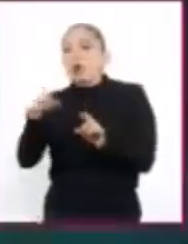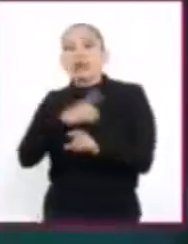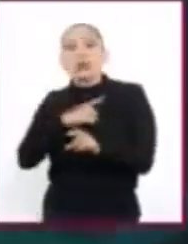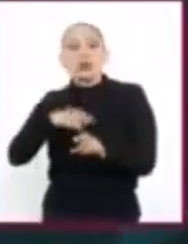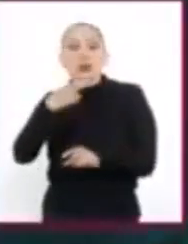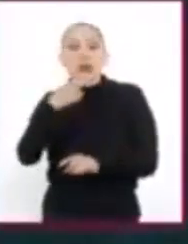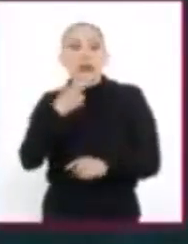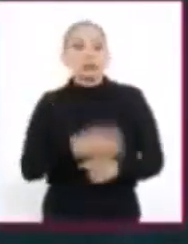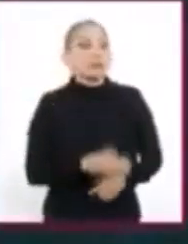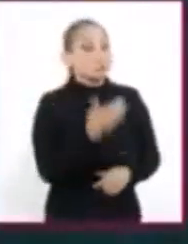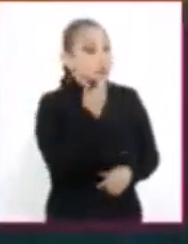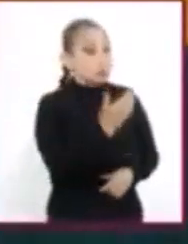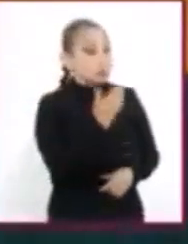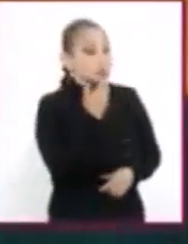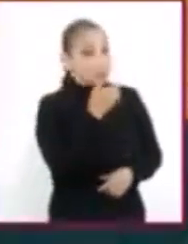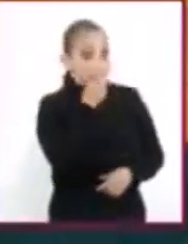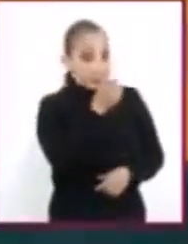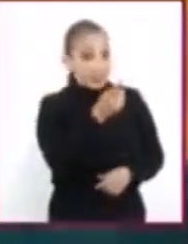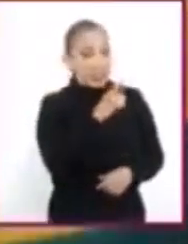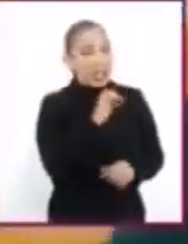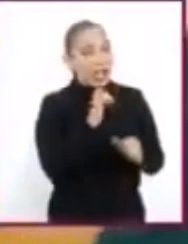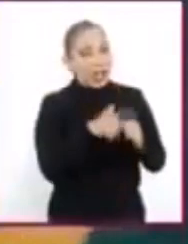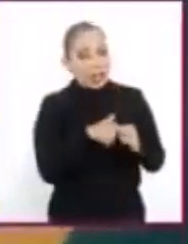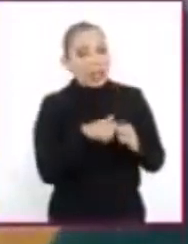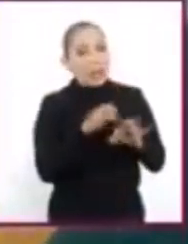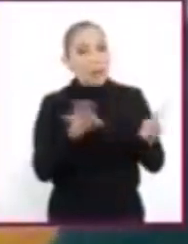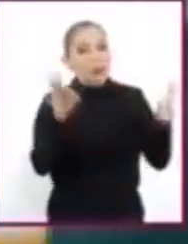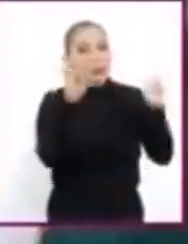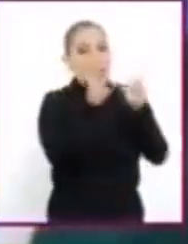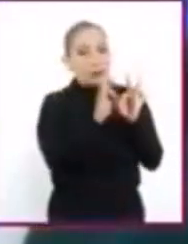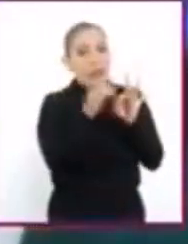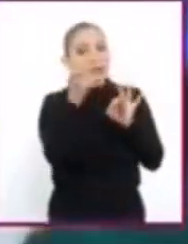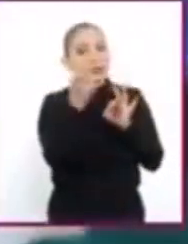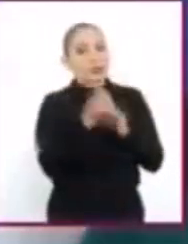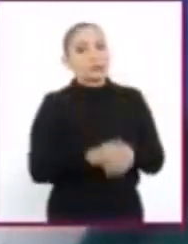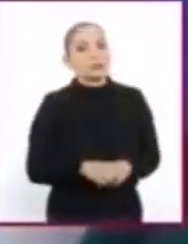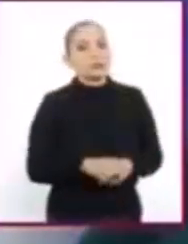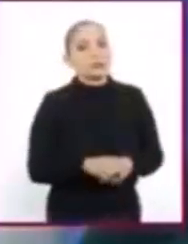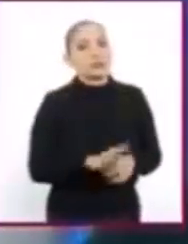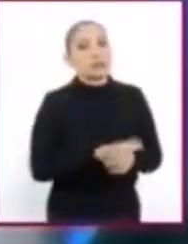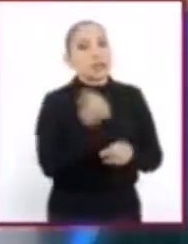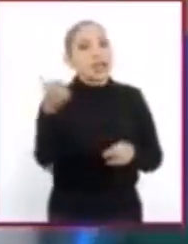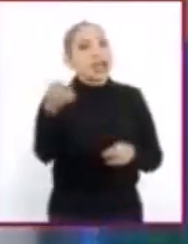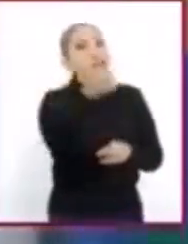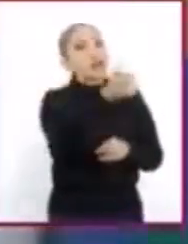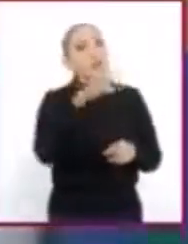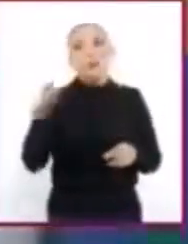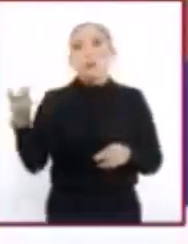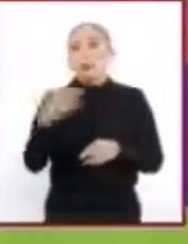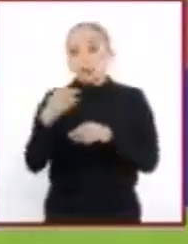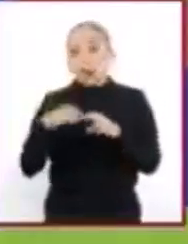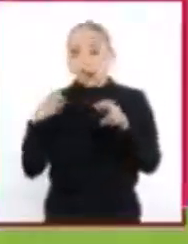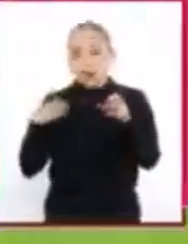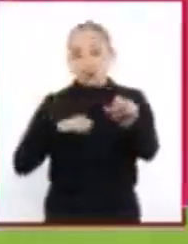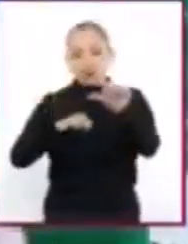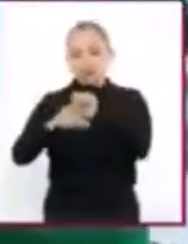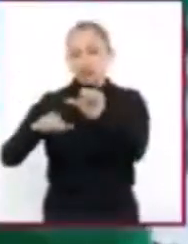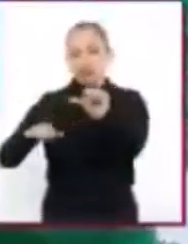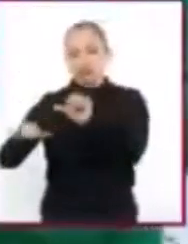utilizamos. Muy bien. Yo digo que el diálogo fue muy importante en esta situación, ya que cada quien se pudo poner en lugar del otro.